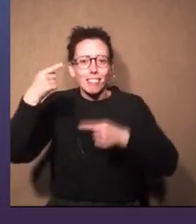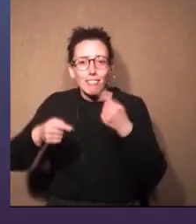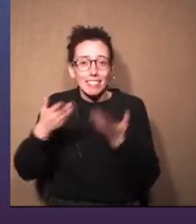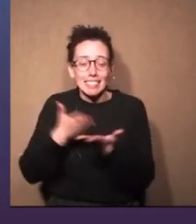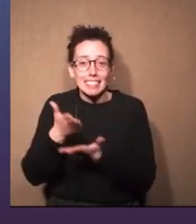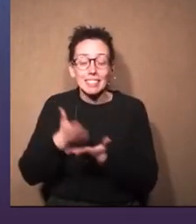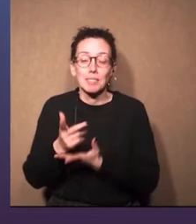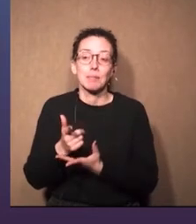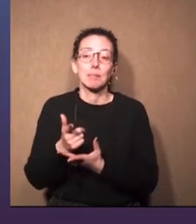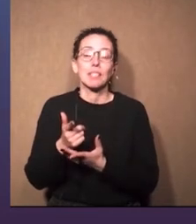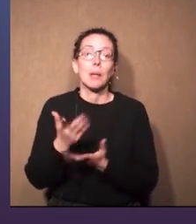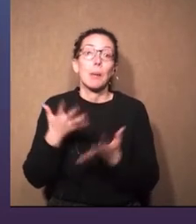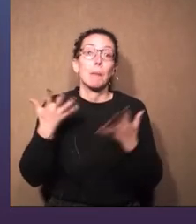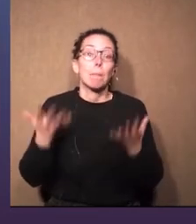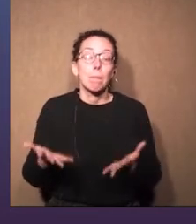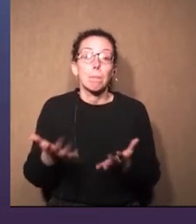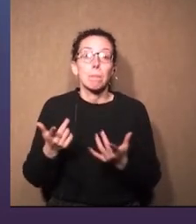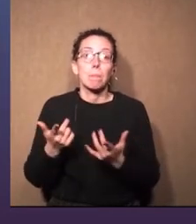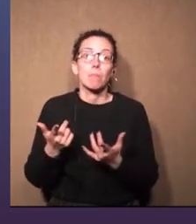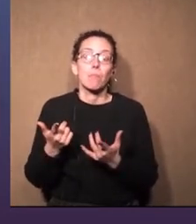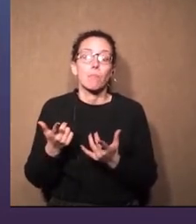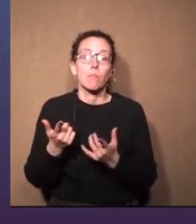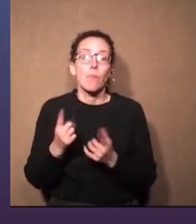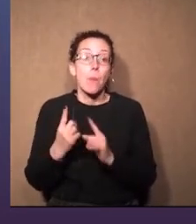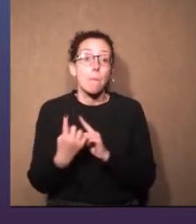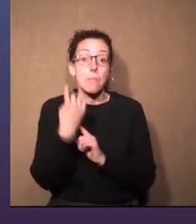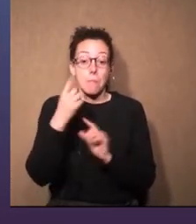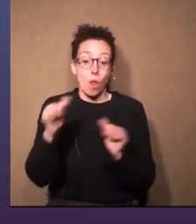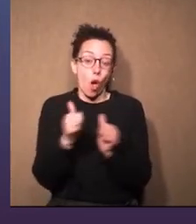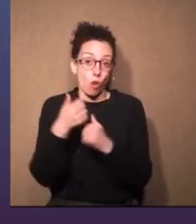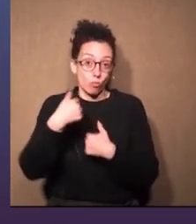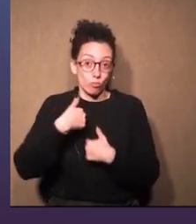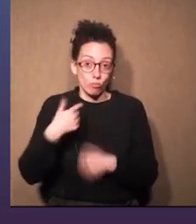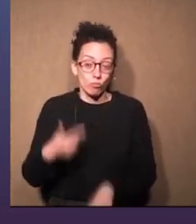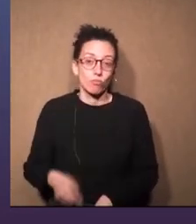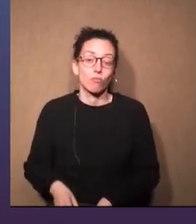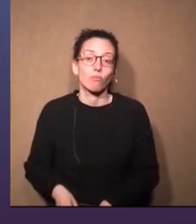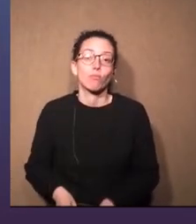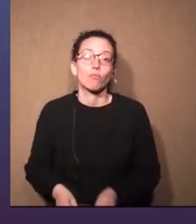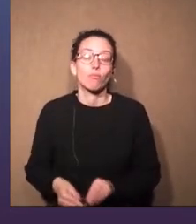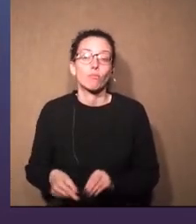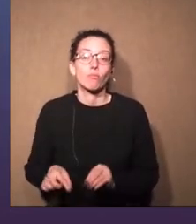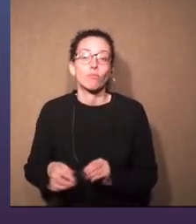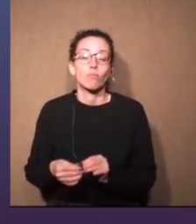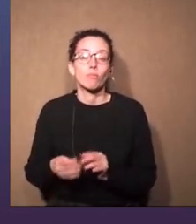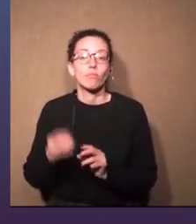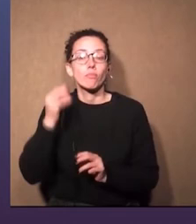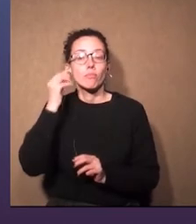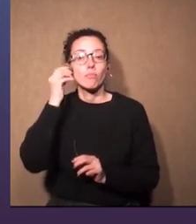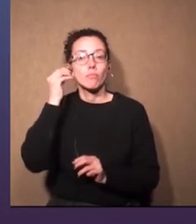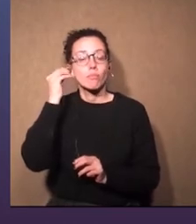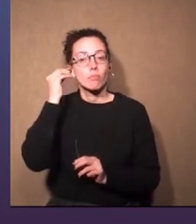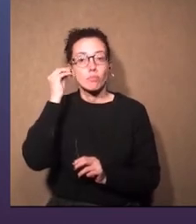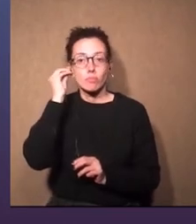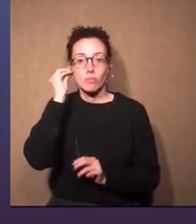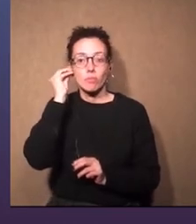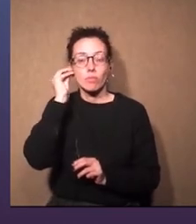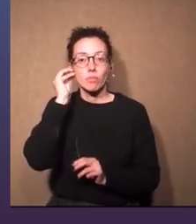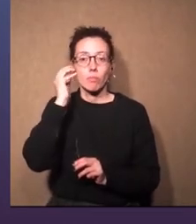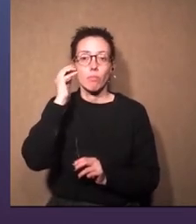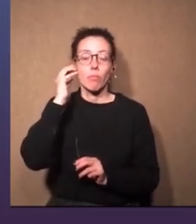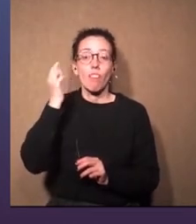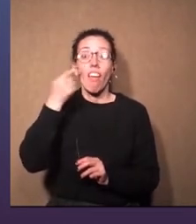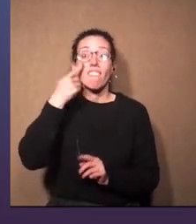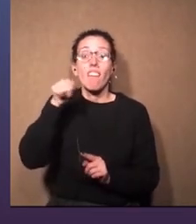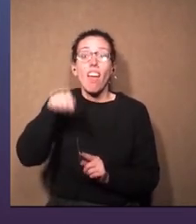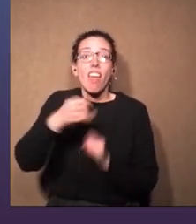distintos. Bueno, pero lo primero que hago es ver cuáles son las necesidades técnicas para